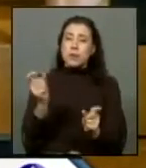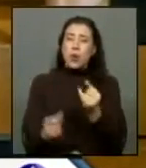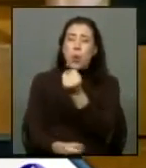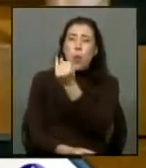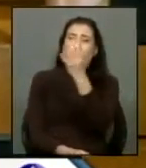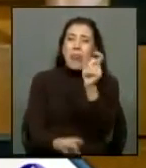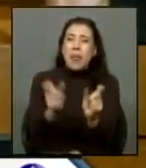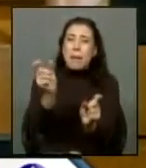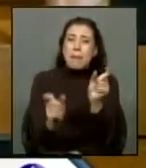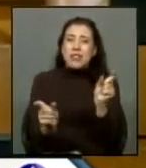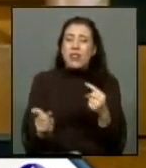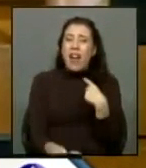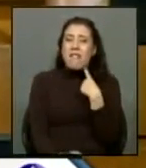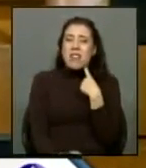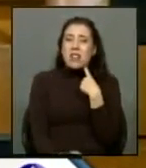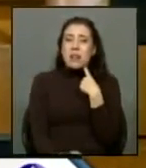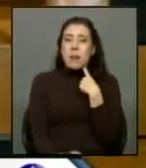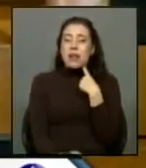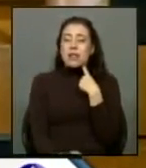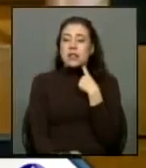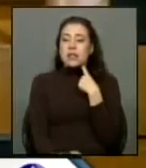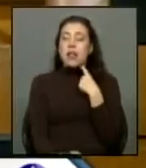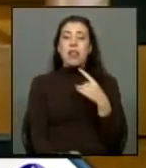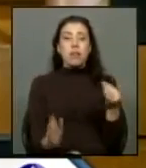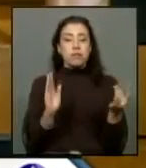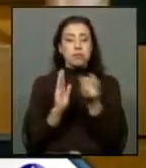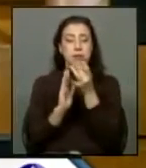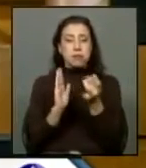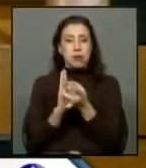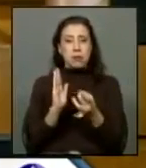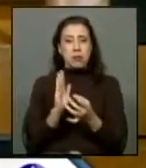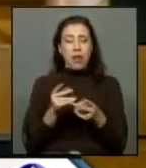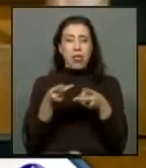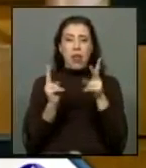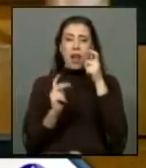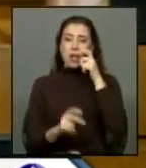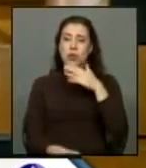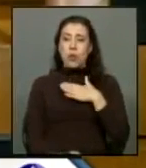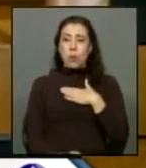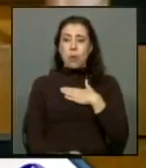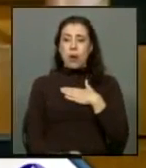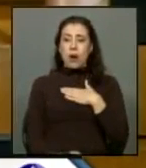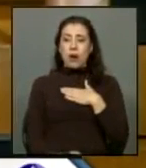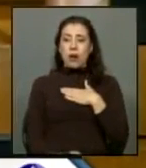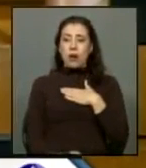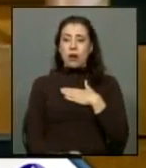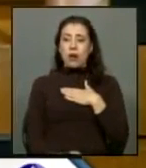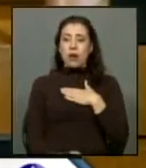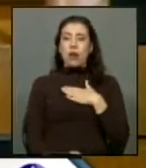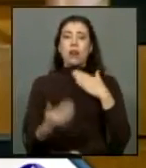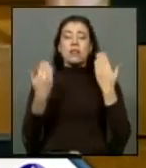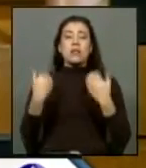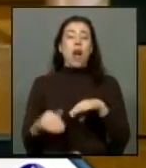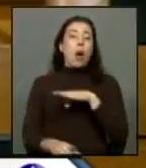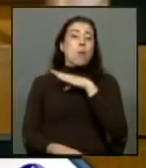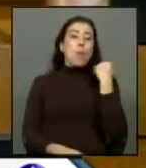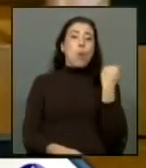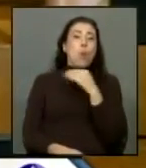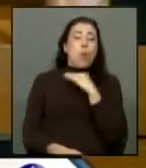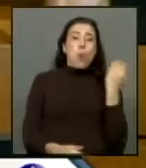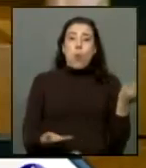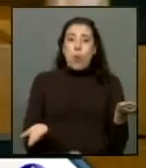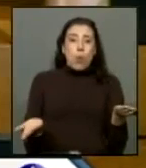cuántas víctimas de las violaciones de los derechos humanos ya nos han dejado o han fallecido